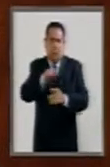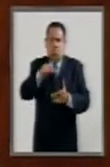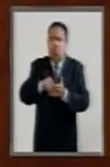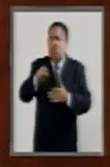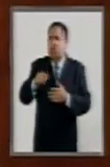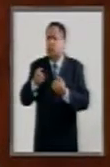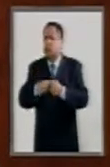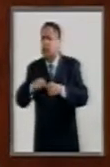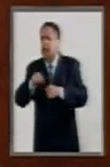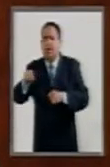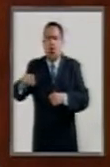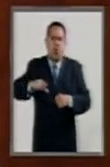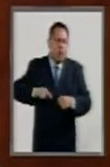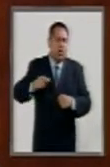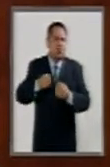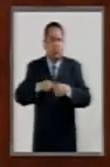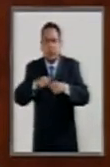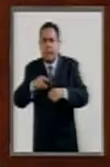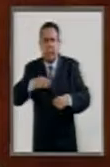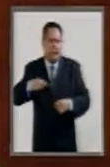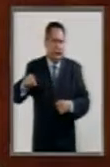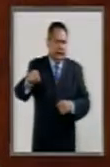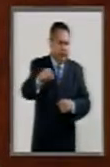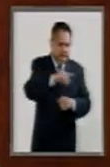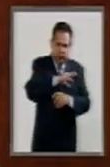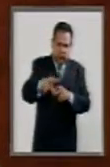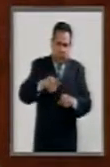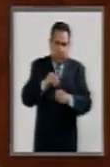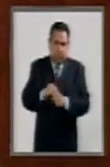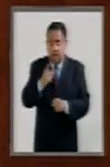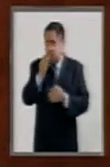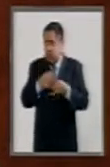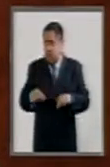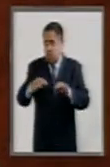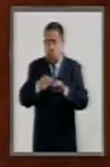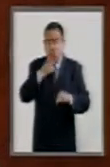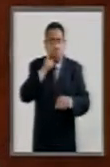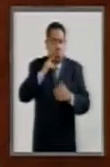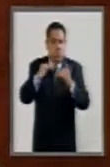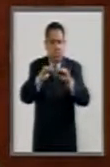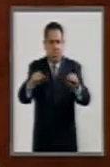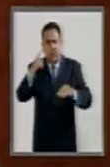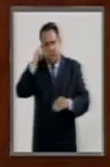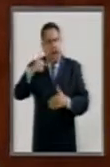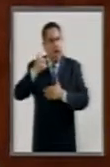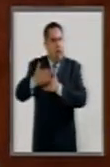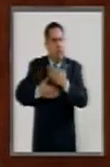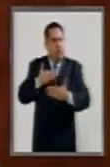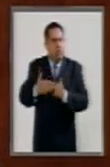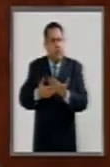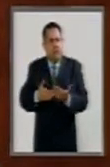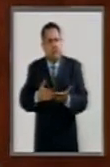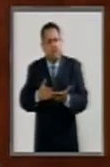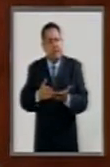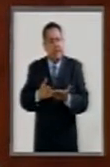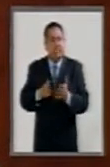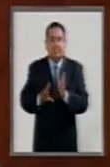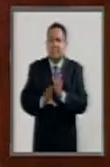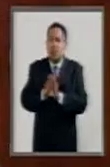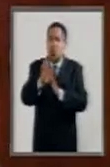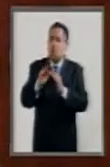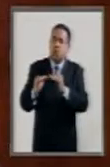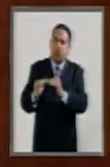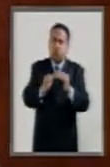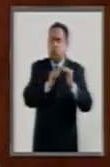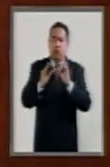de la sociedad como un elemento imprescindible para un desarrollo armónico de la